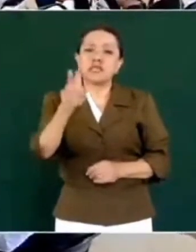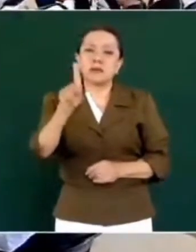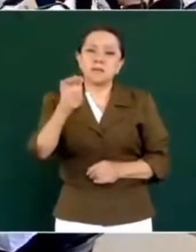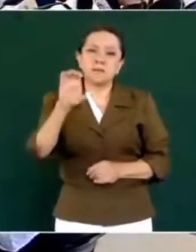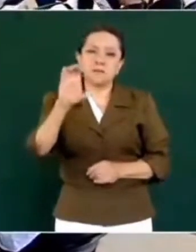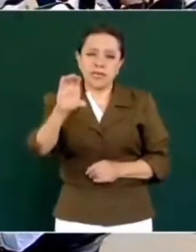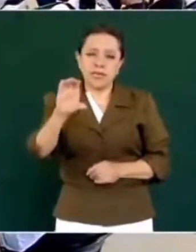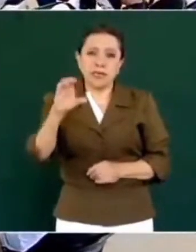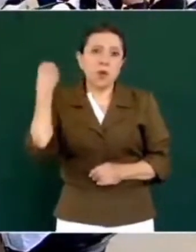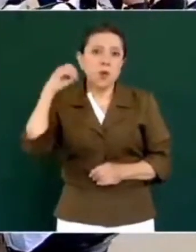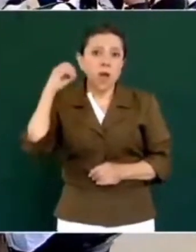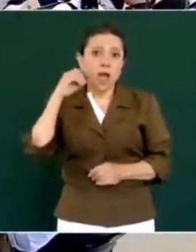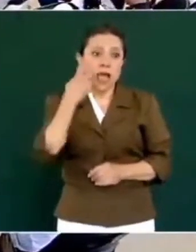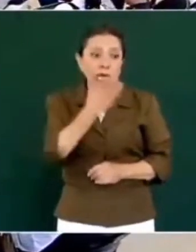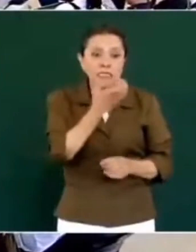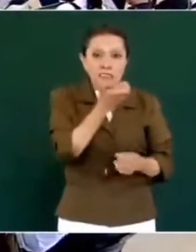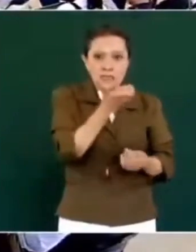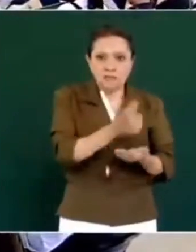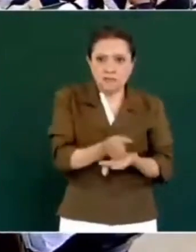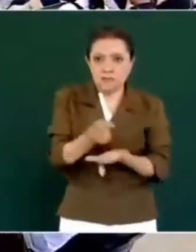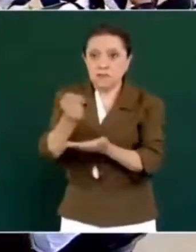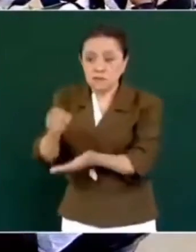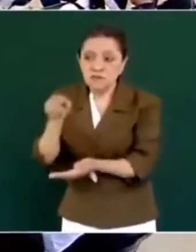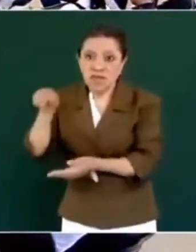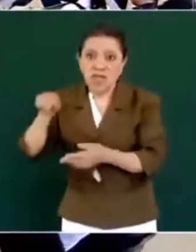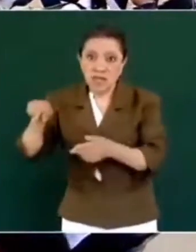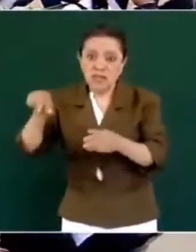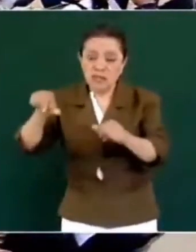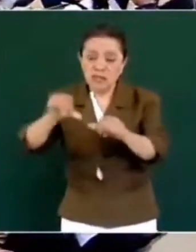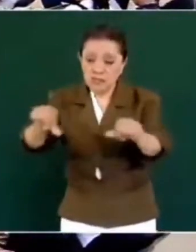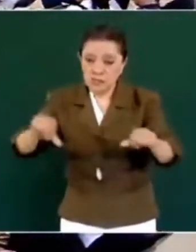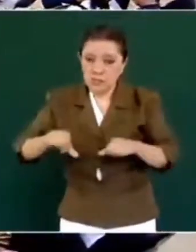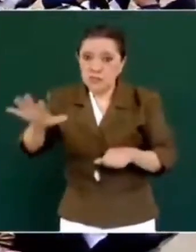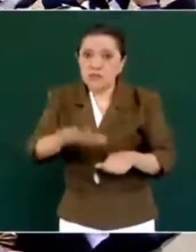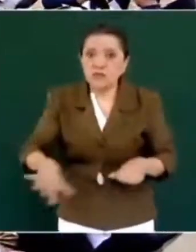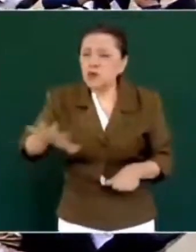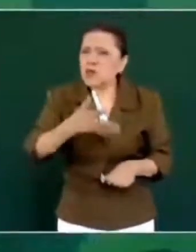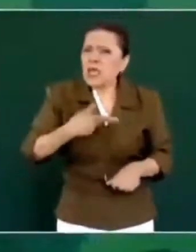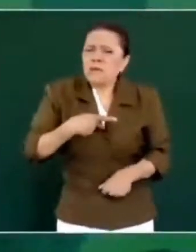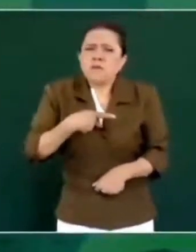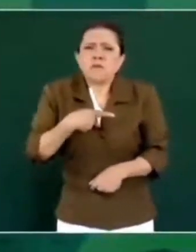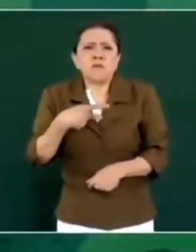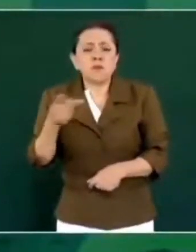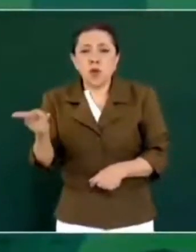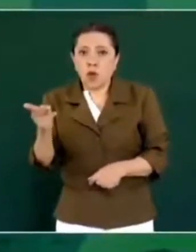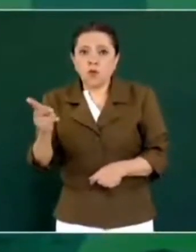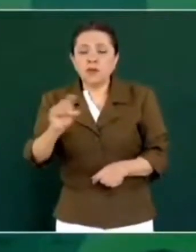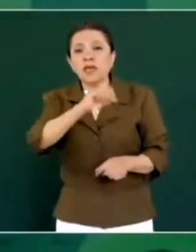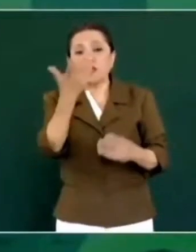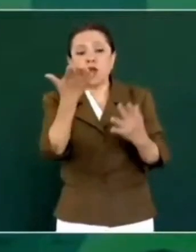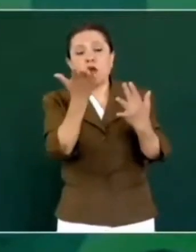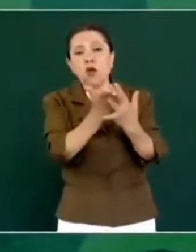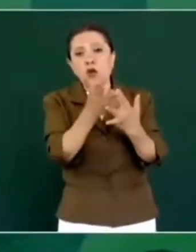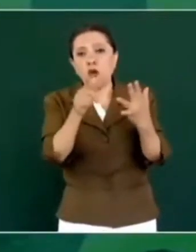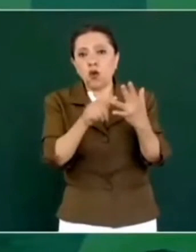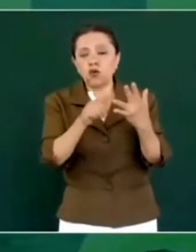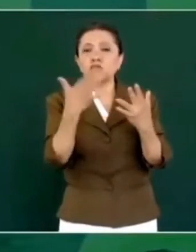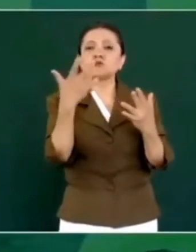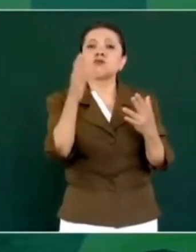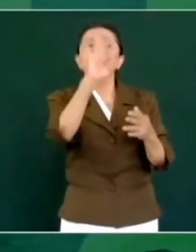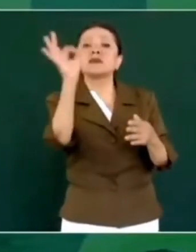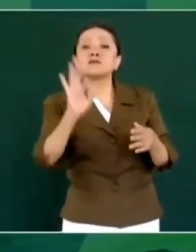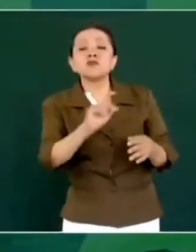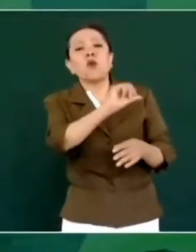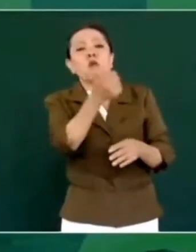Oaxaca. Es también una zona muy pobre. Y la otra mitad para un hospital de